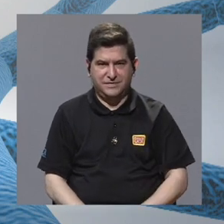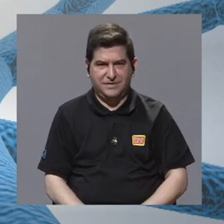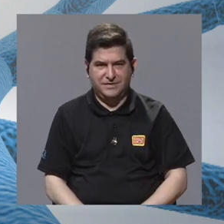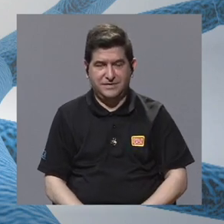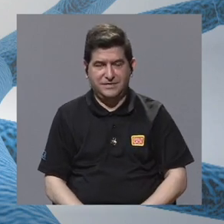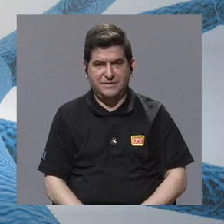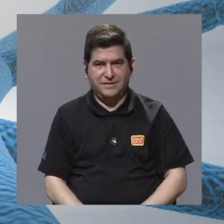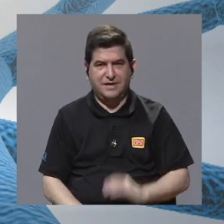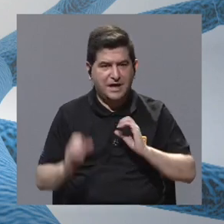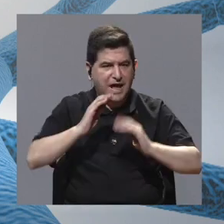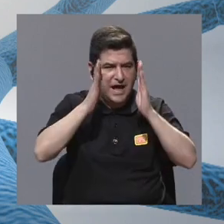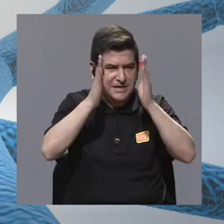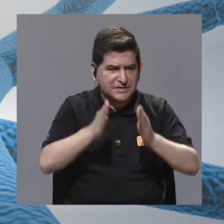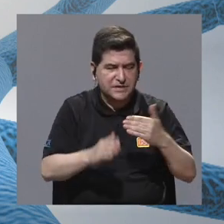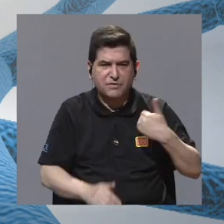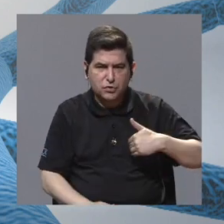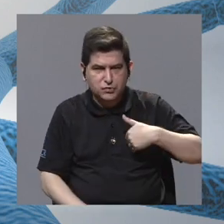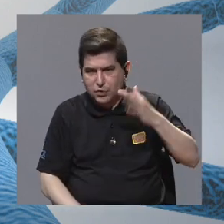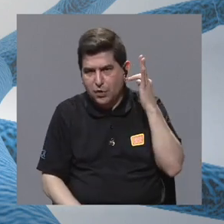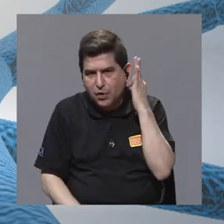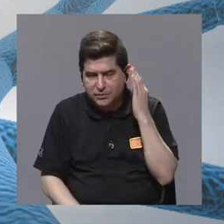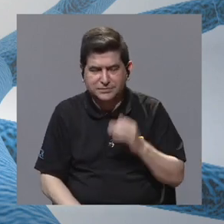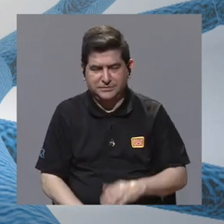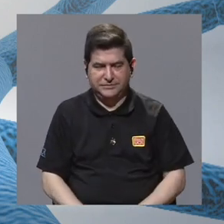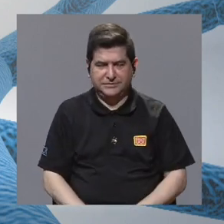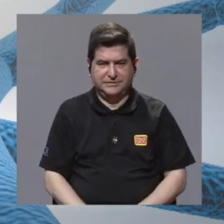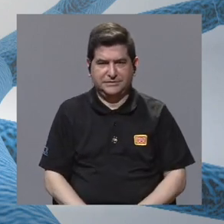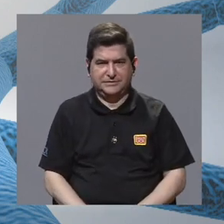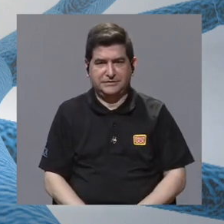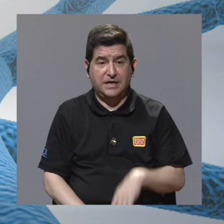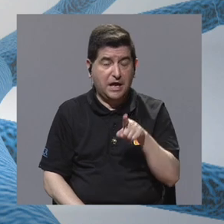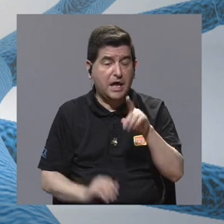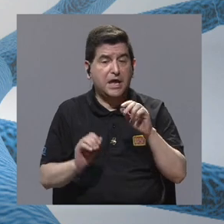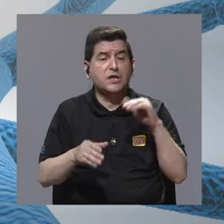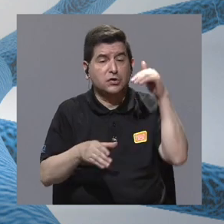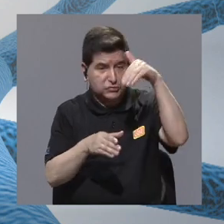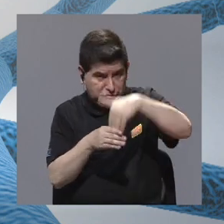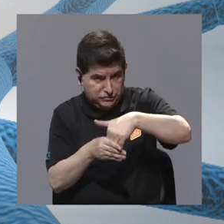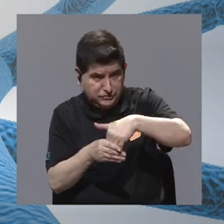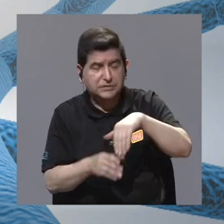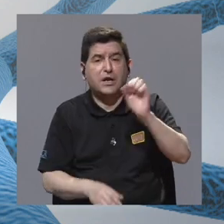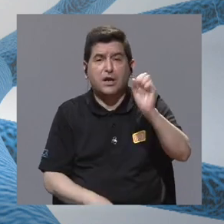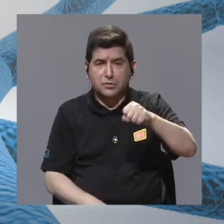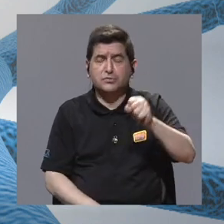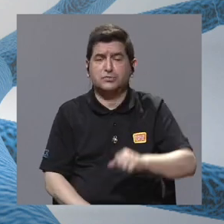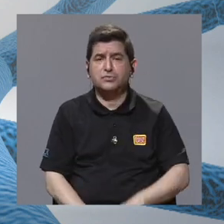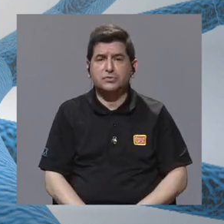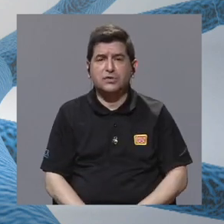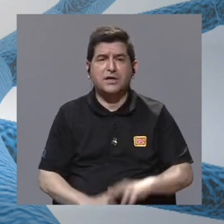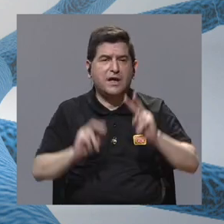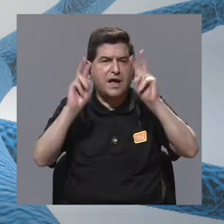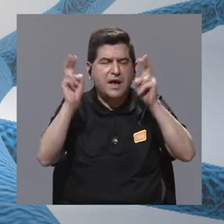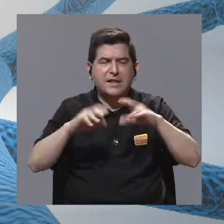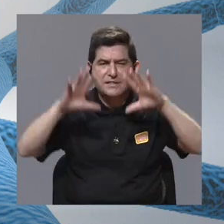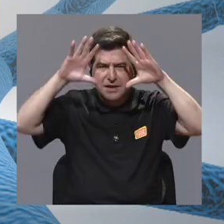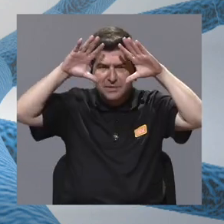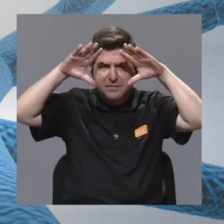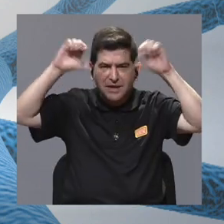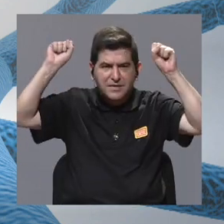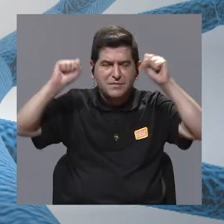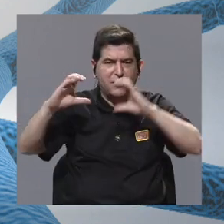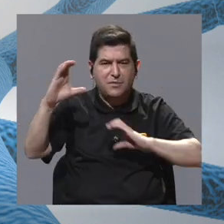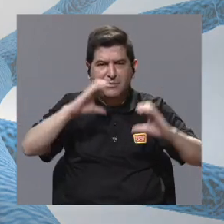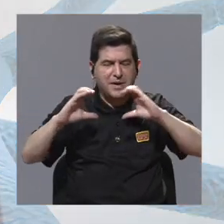aquellas científicas y científicos para que se inserten en el tema de la diplomacia